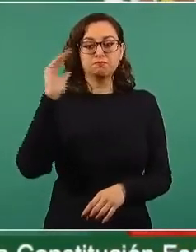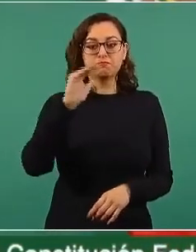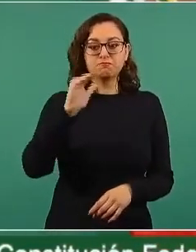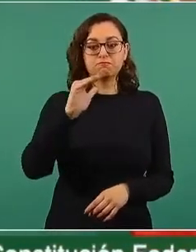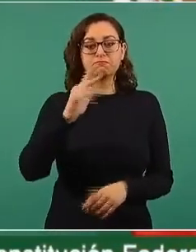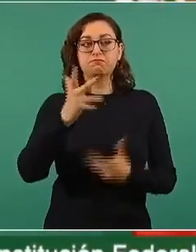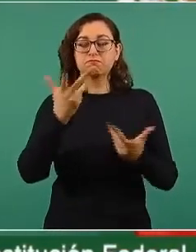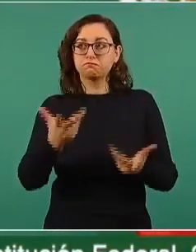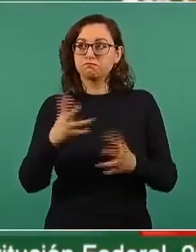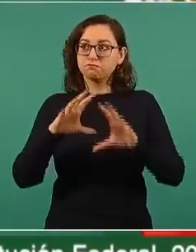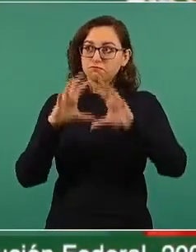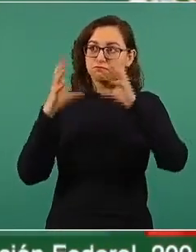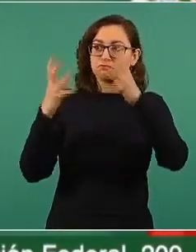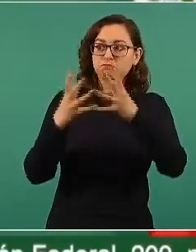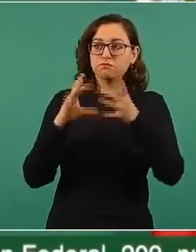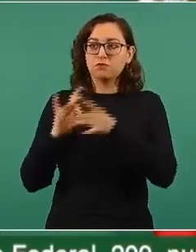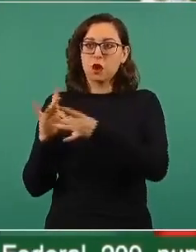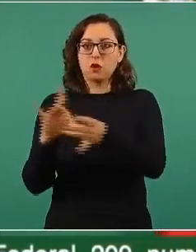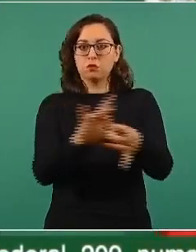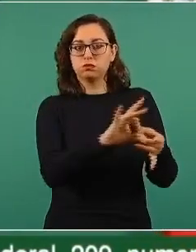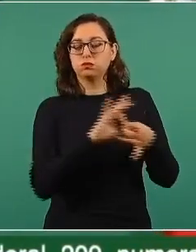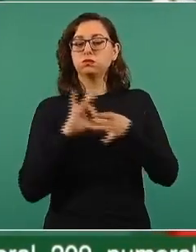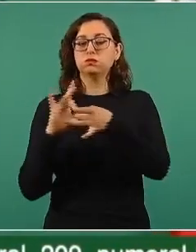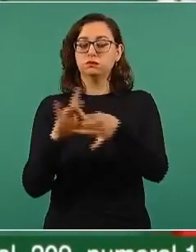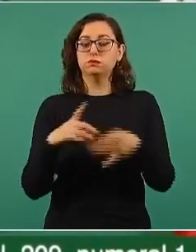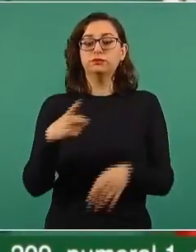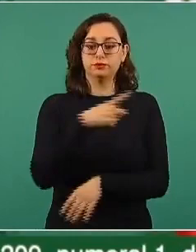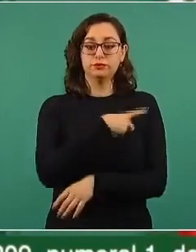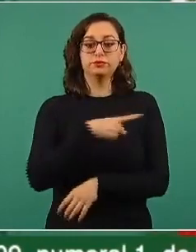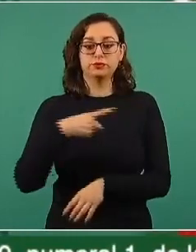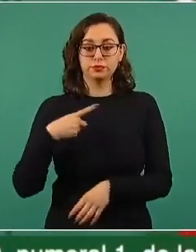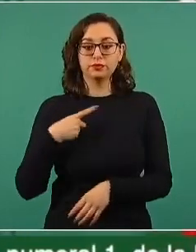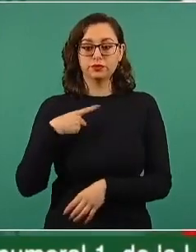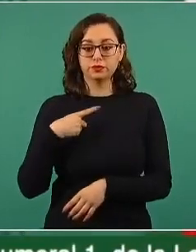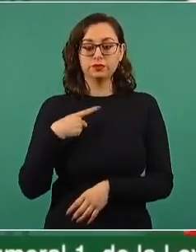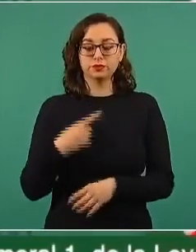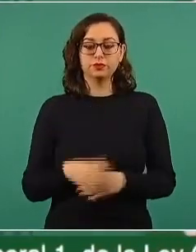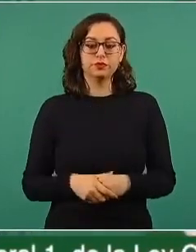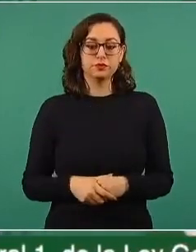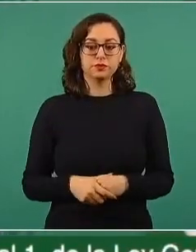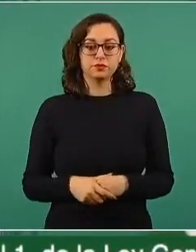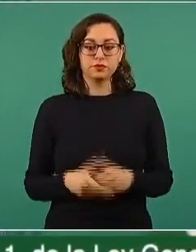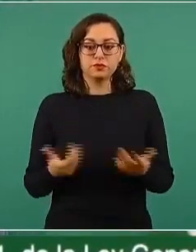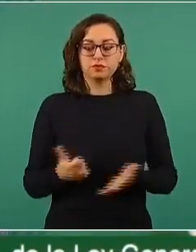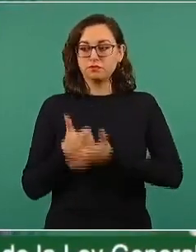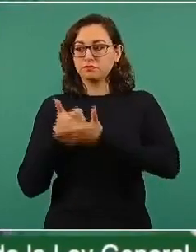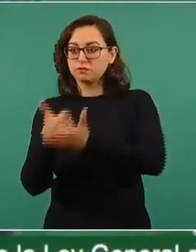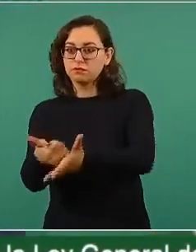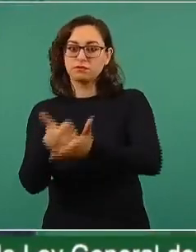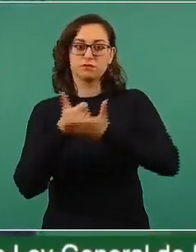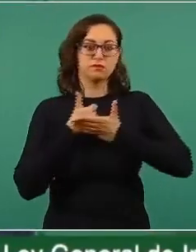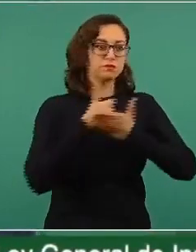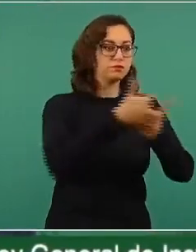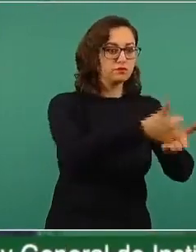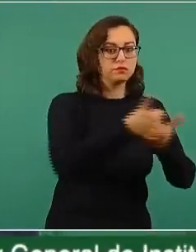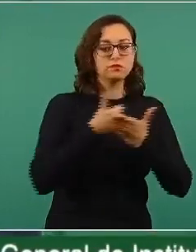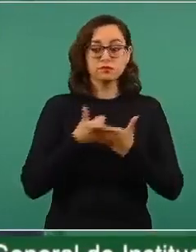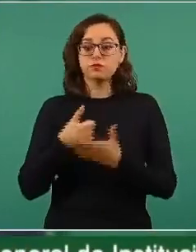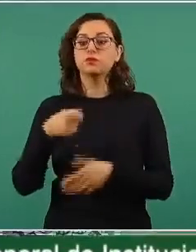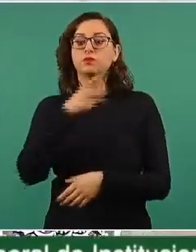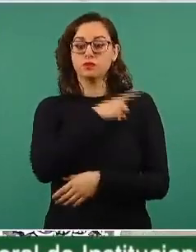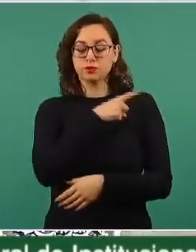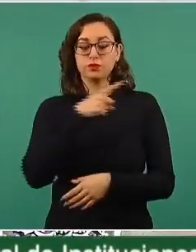solidaridad, que todos tenemos que ayudarnos mutuamente.